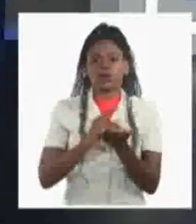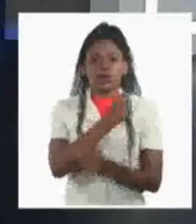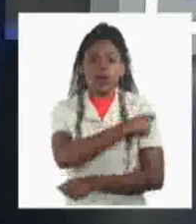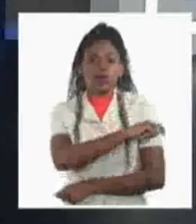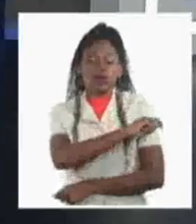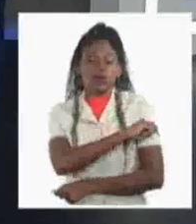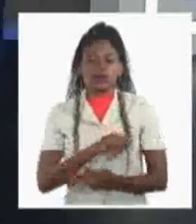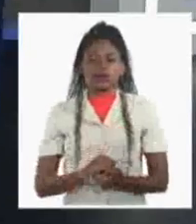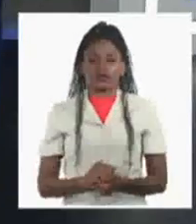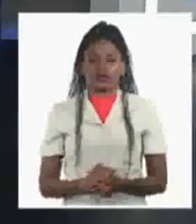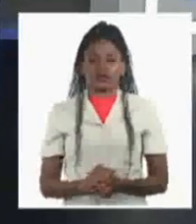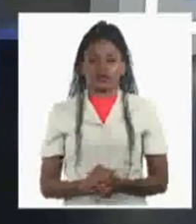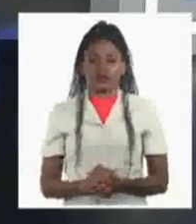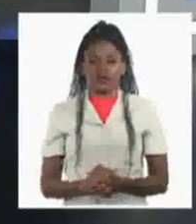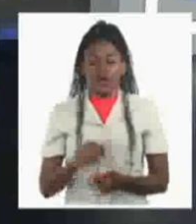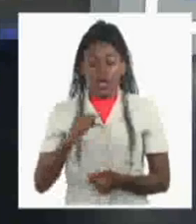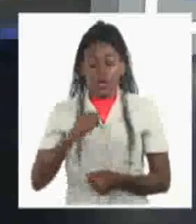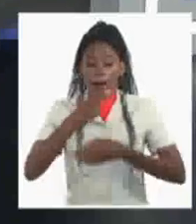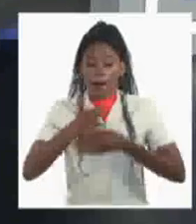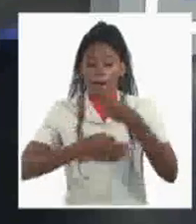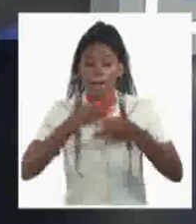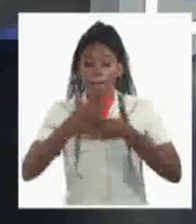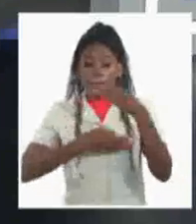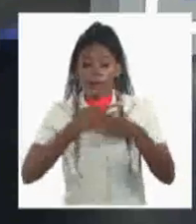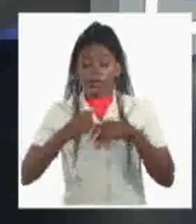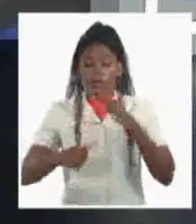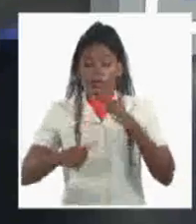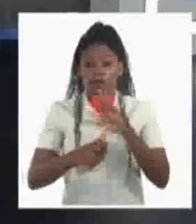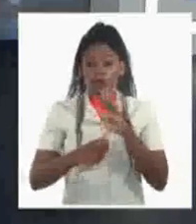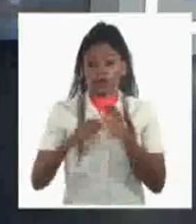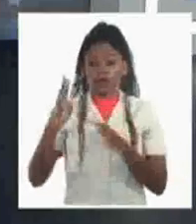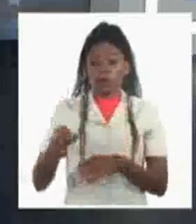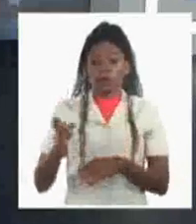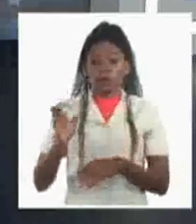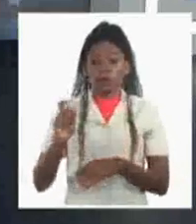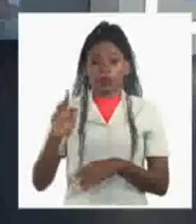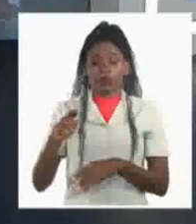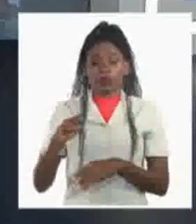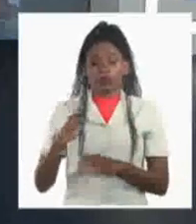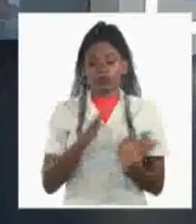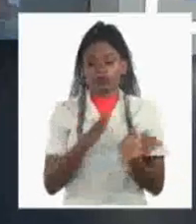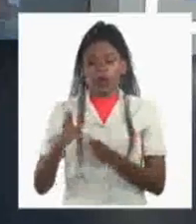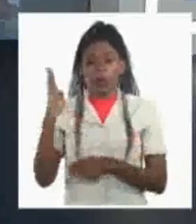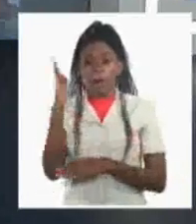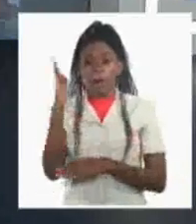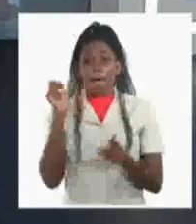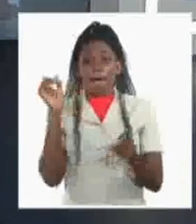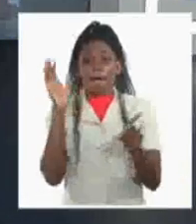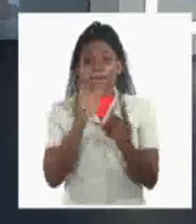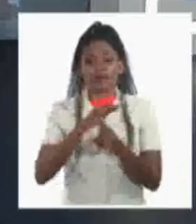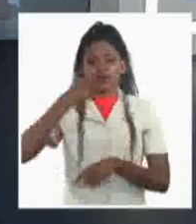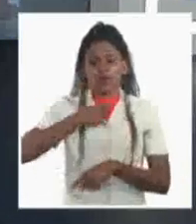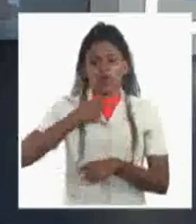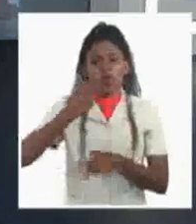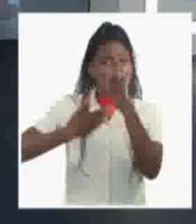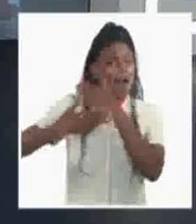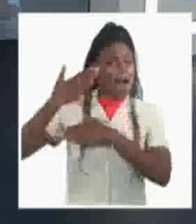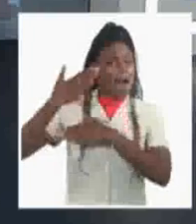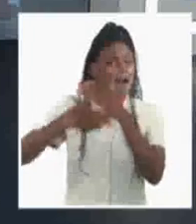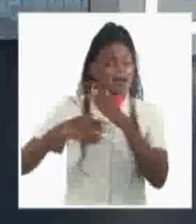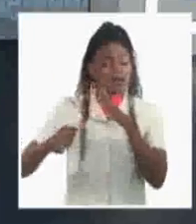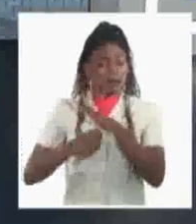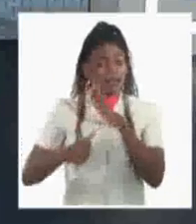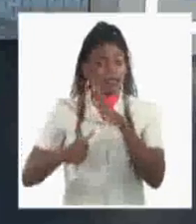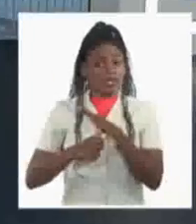Ahí estaban las palabras del presidente Petro. Y el Tribunal Superior Electoral de Brasil inició el juicio contra el expresidente Jair Bolsonaro